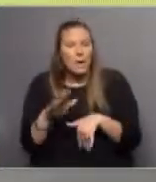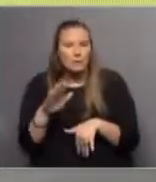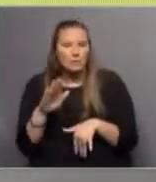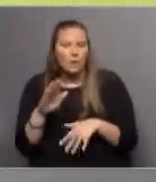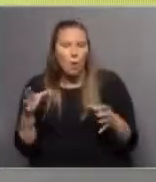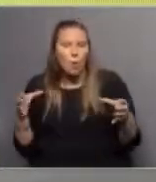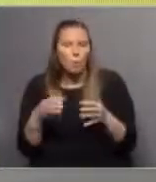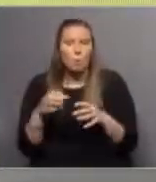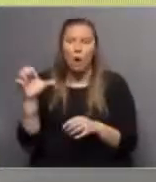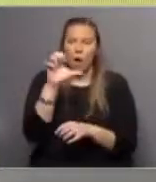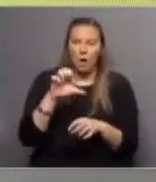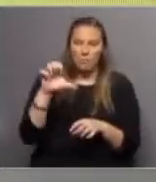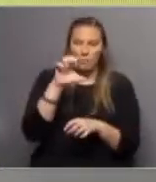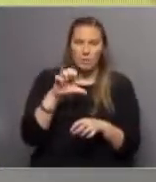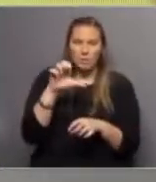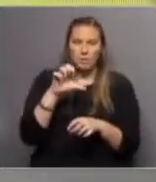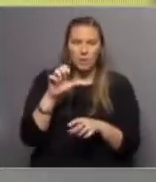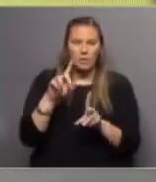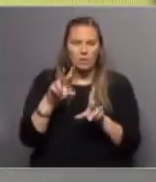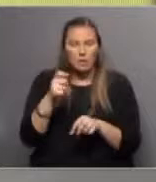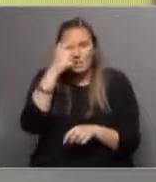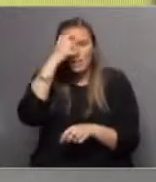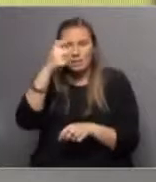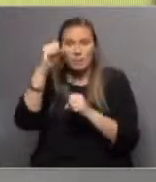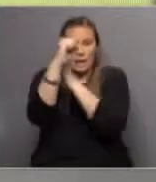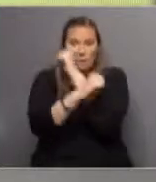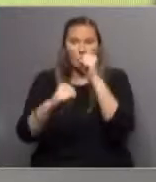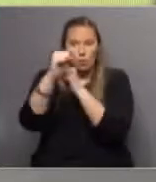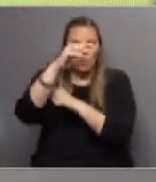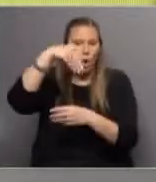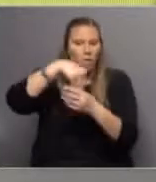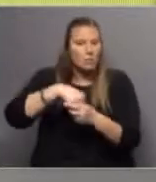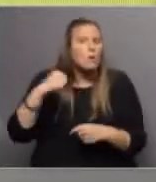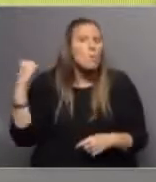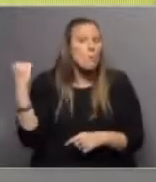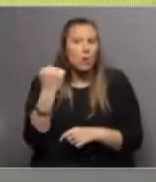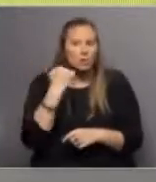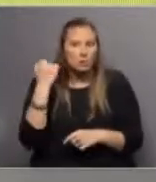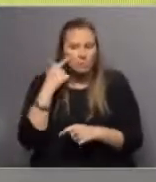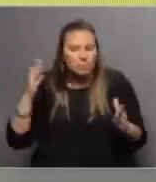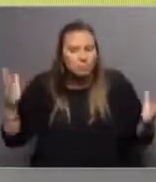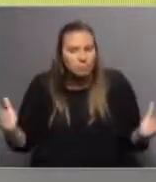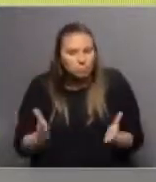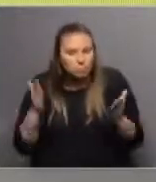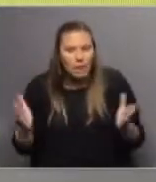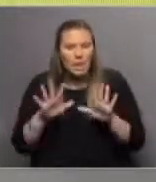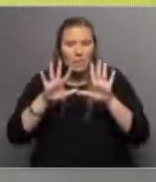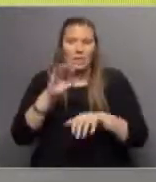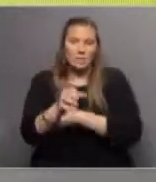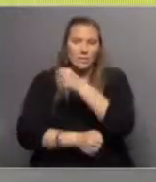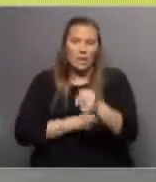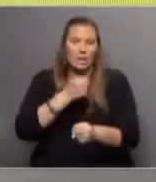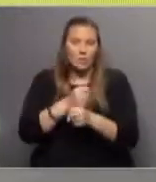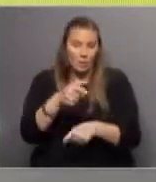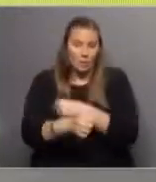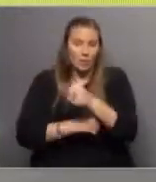Es un conjunto de empresas que tienen un componente científico, tecnológico muy importante y que impulsados hace 10 años, porque cumple 10